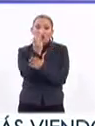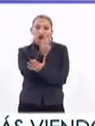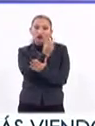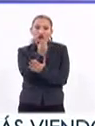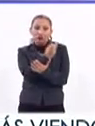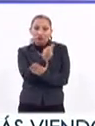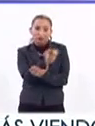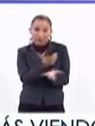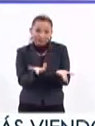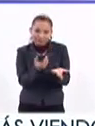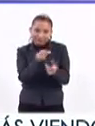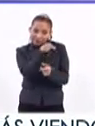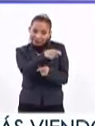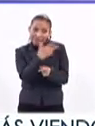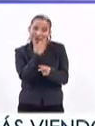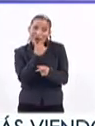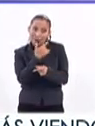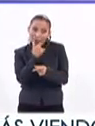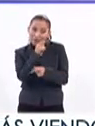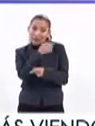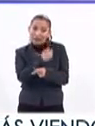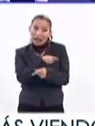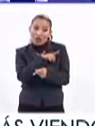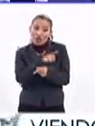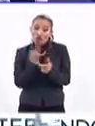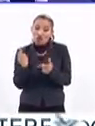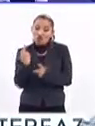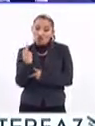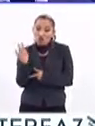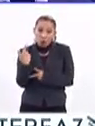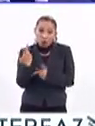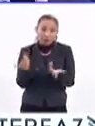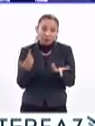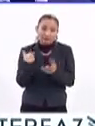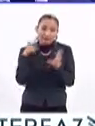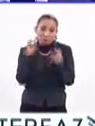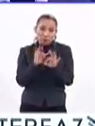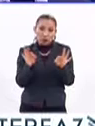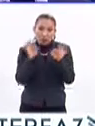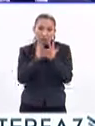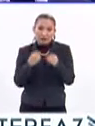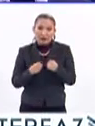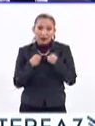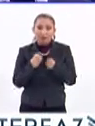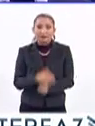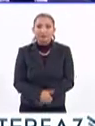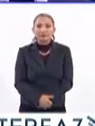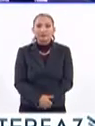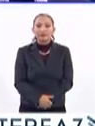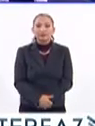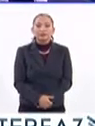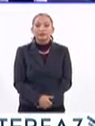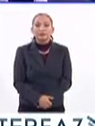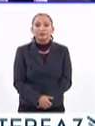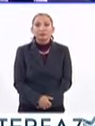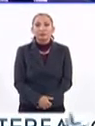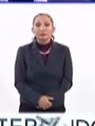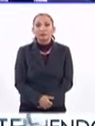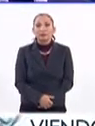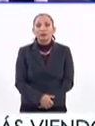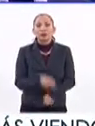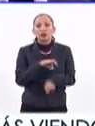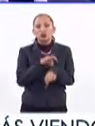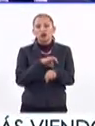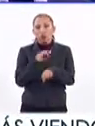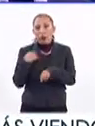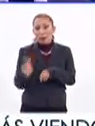ser así, incluido, por supuesto, la salud, que es al final el aspecto más importante de la vida. Claro, sin duda alguna. Doctor Noé,